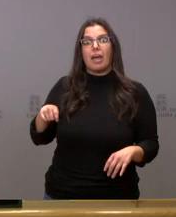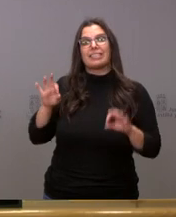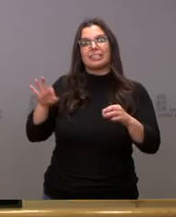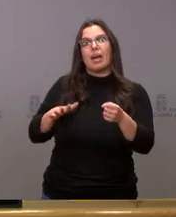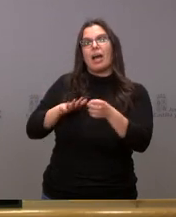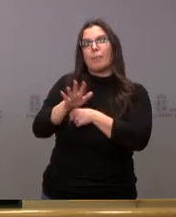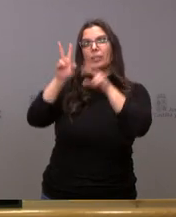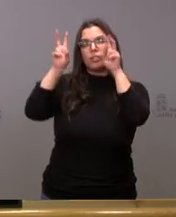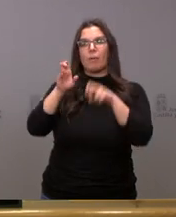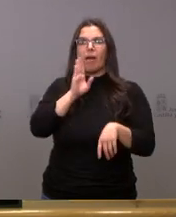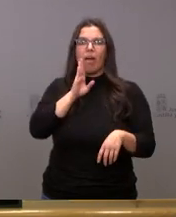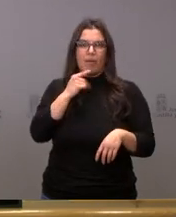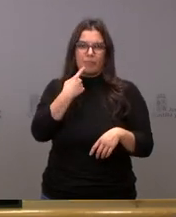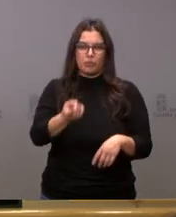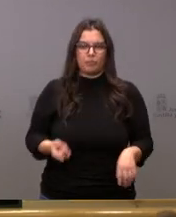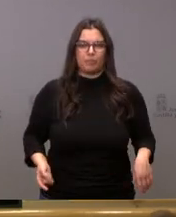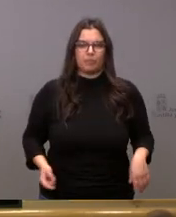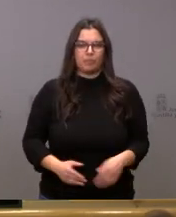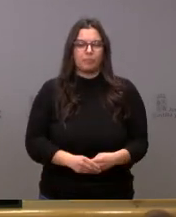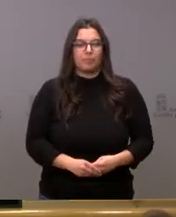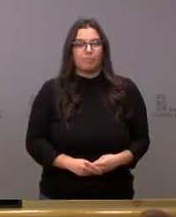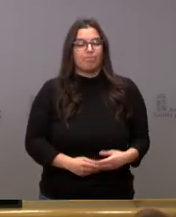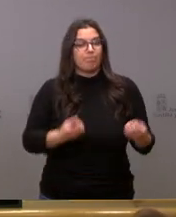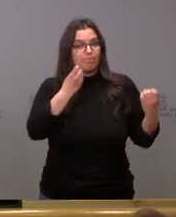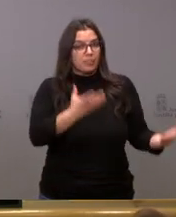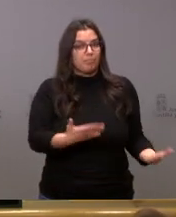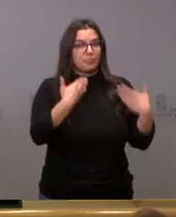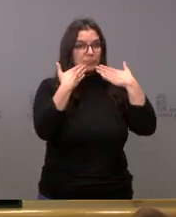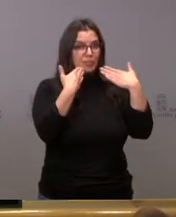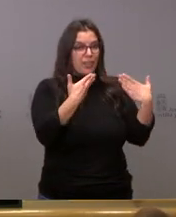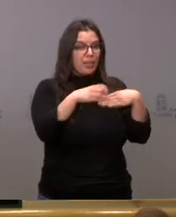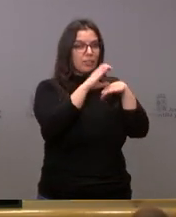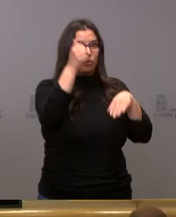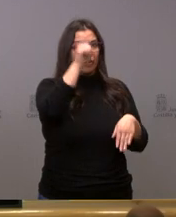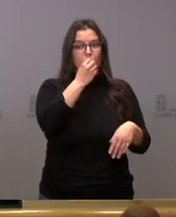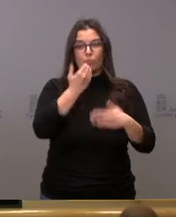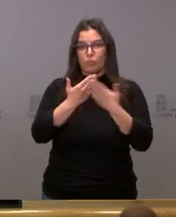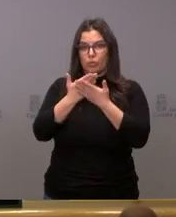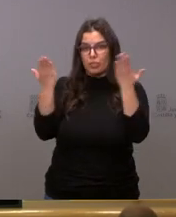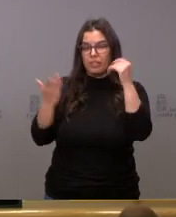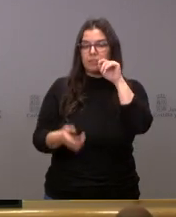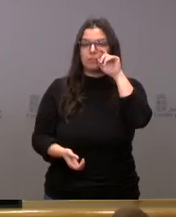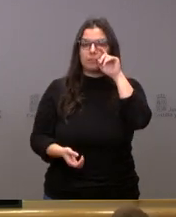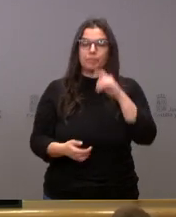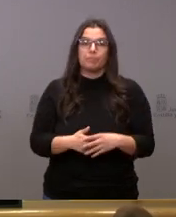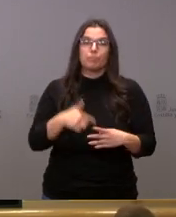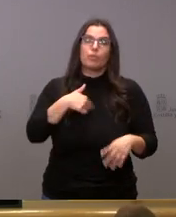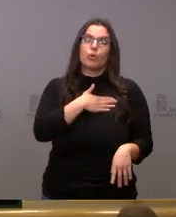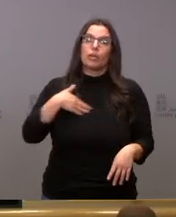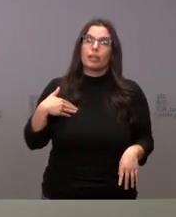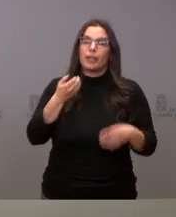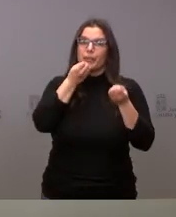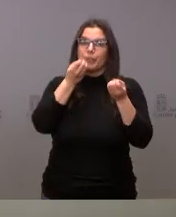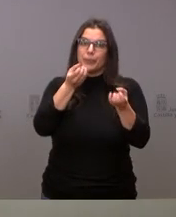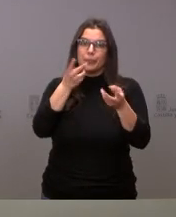el ámbito de la cuestión que les he citado anteriormente. Muy bien, pues muchas gracias. Consejero, buenos días. Quería darles una